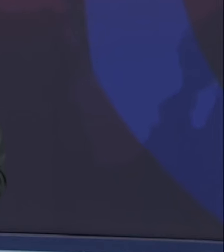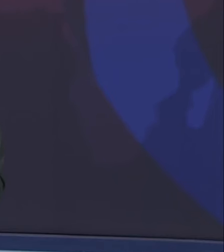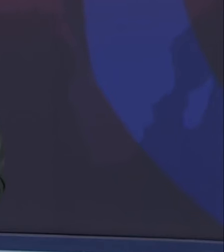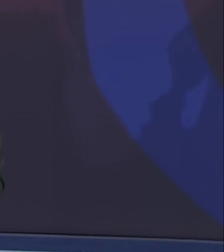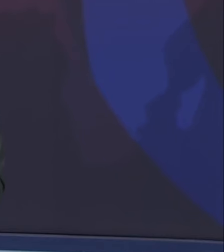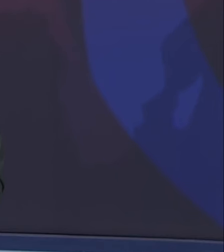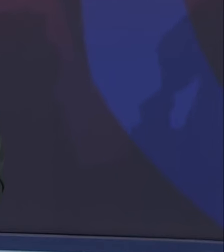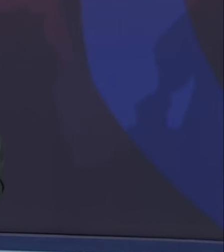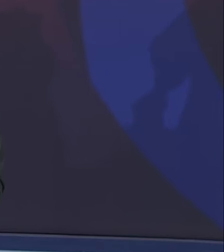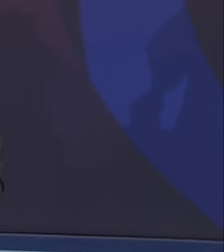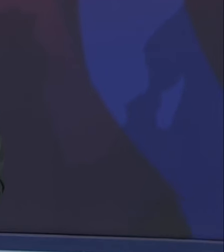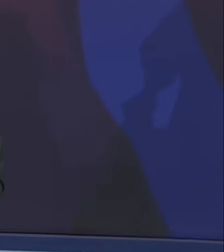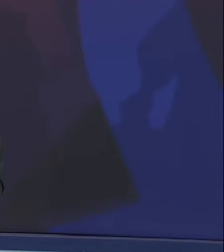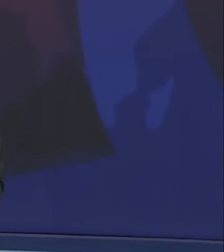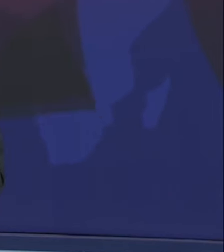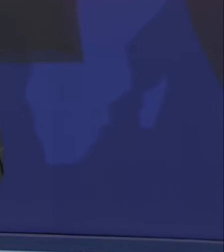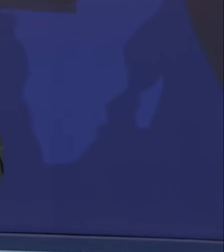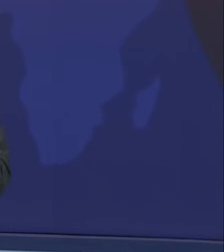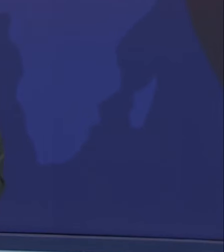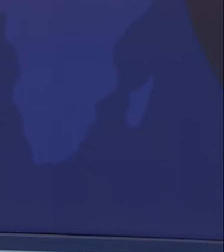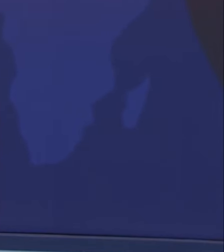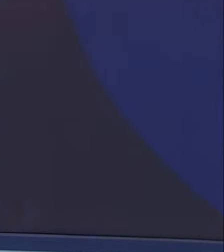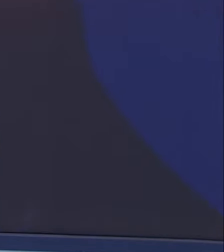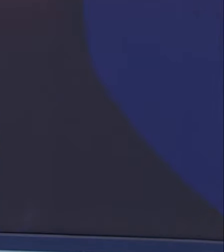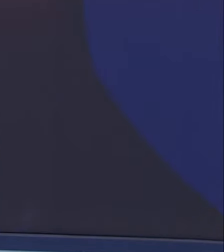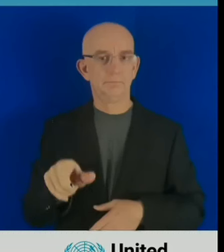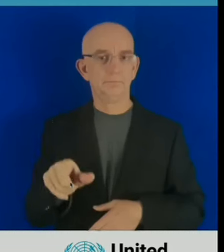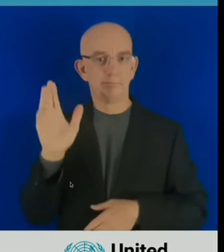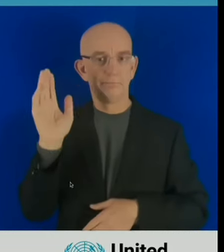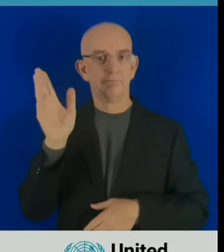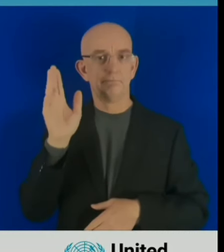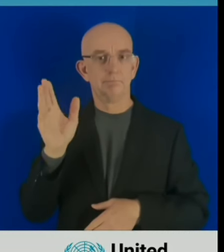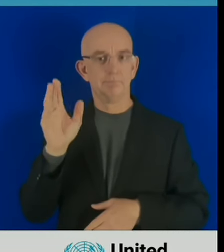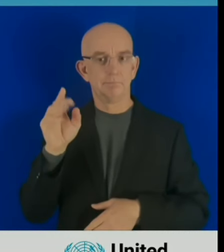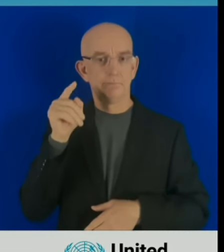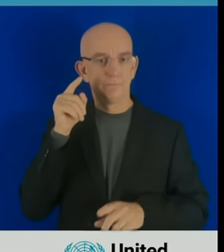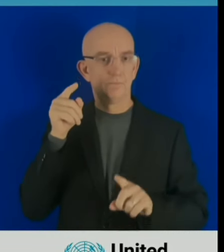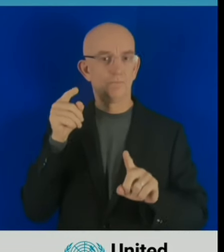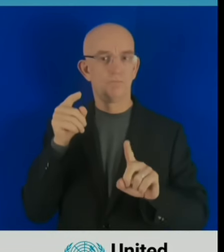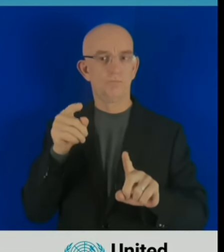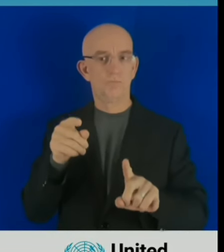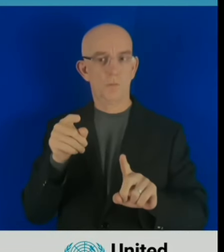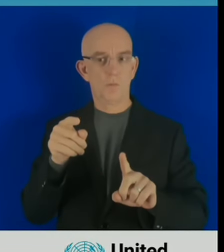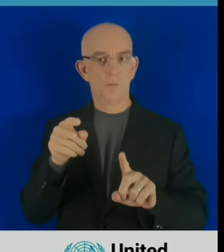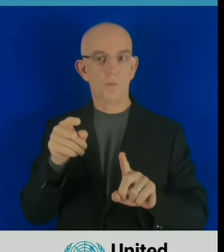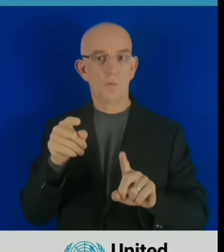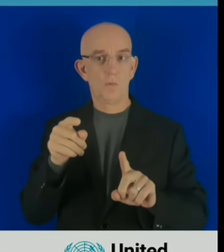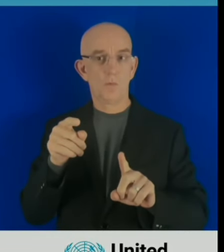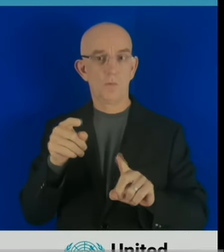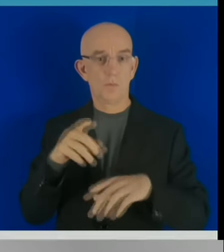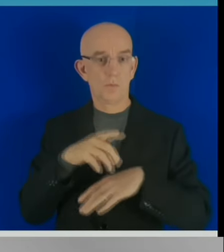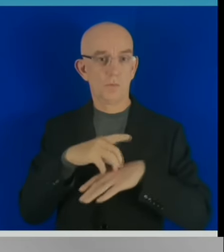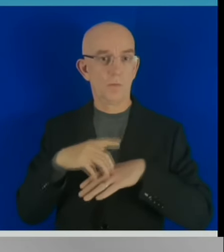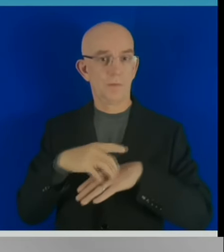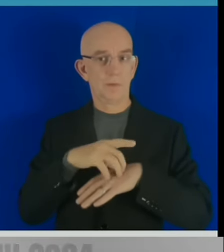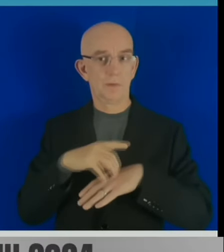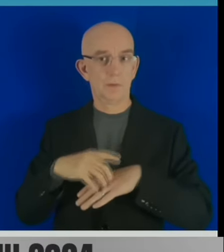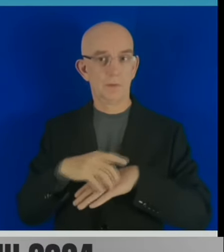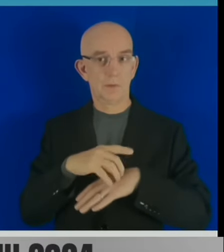A esta hora nos conectamos de inmediato con la Asamblea General de Naciones Unidas. Excelentísimo. Iván Gil Pinto,